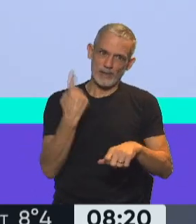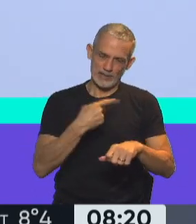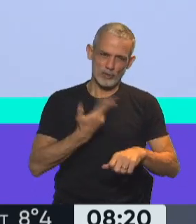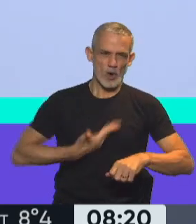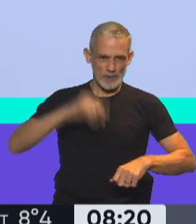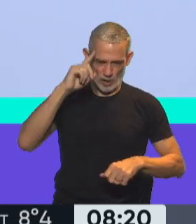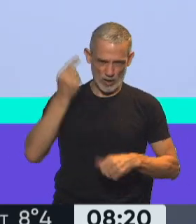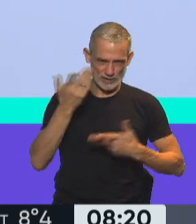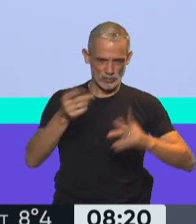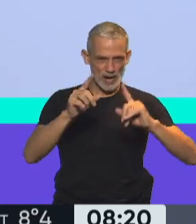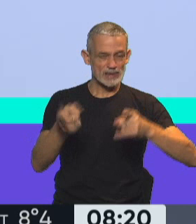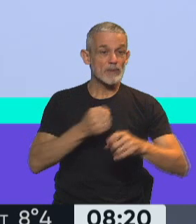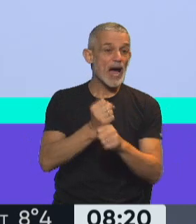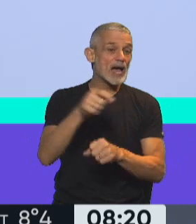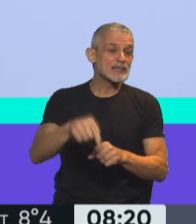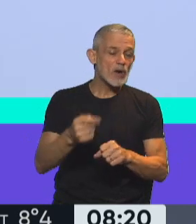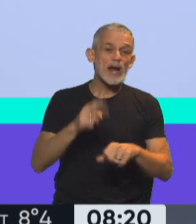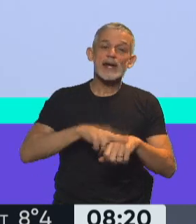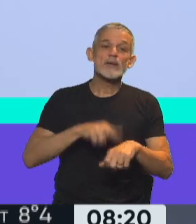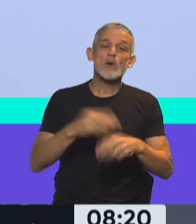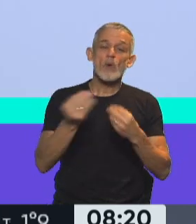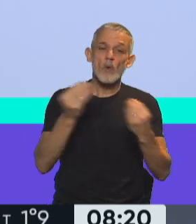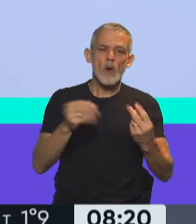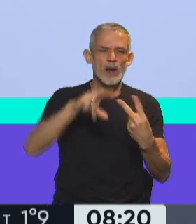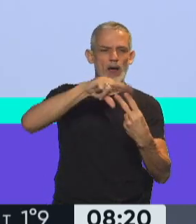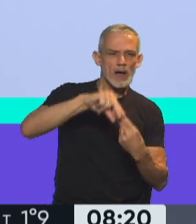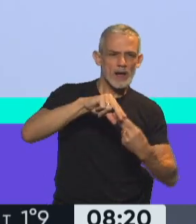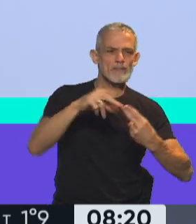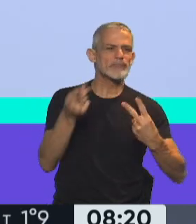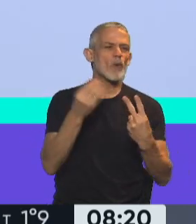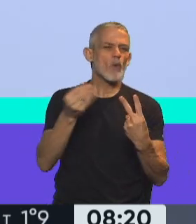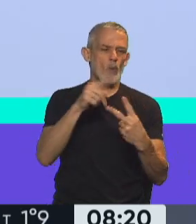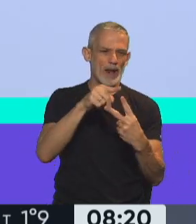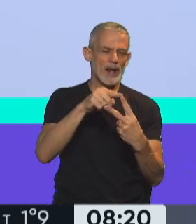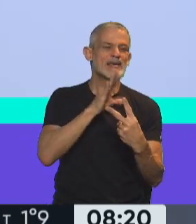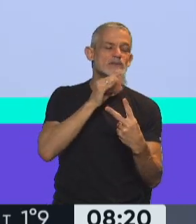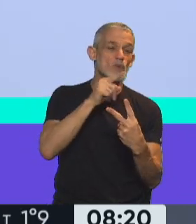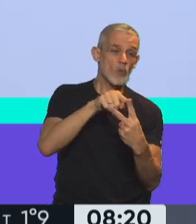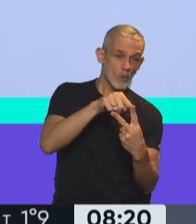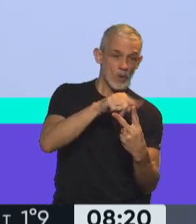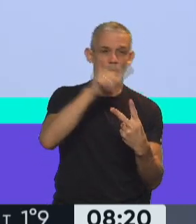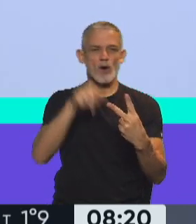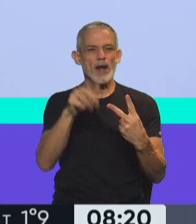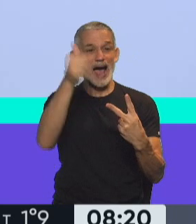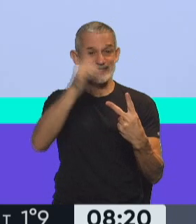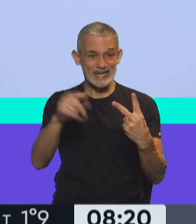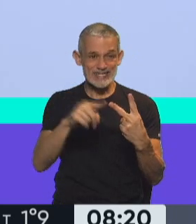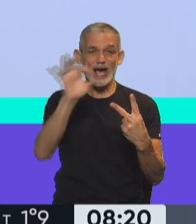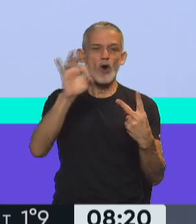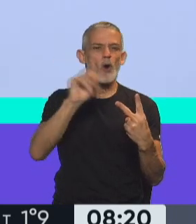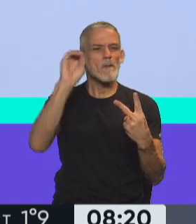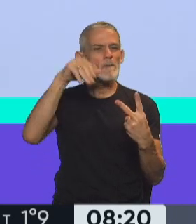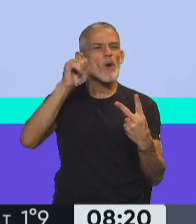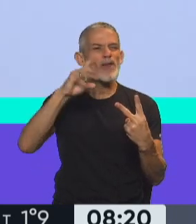Gobierno Nacional, al día de hoy las recomendaciones de combinaciones son de Sputnik 1 con AstraZeneca o con